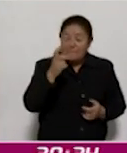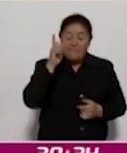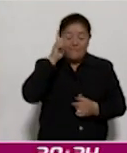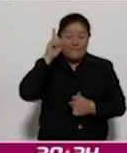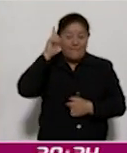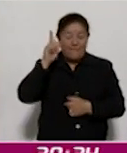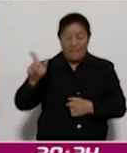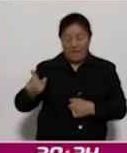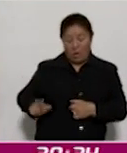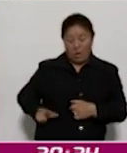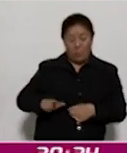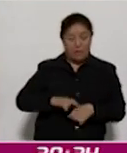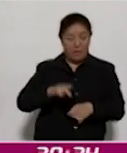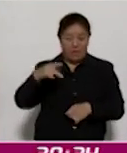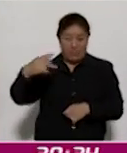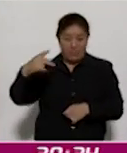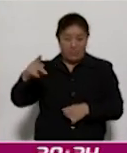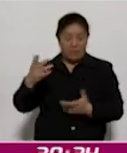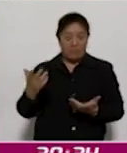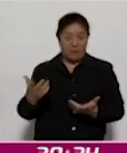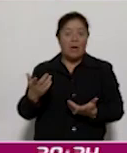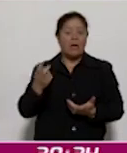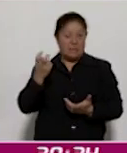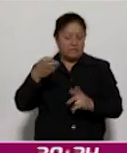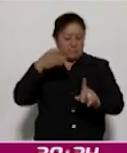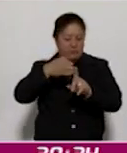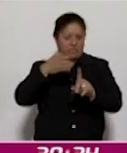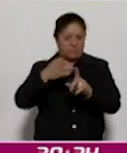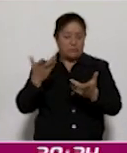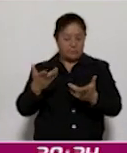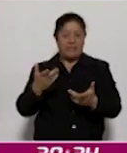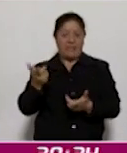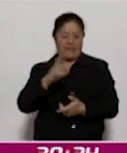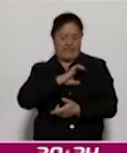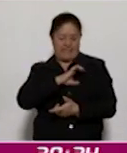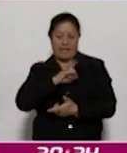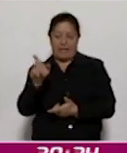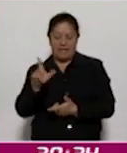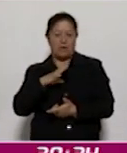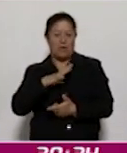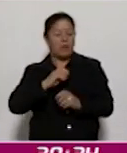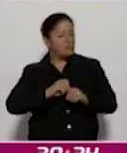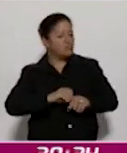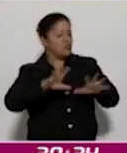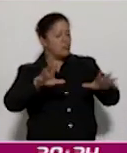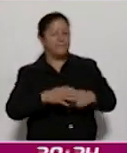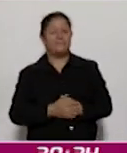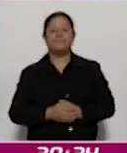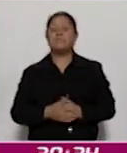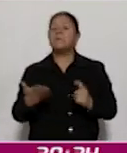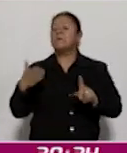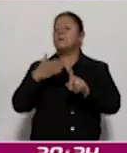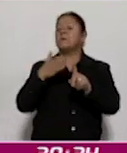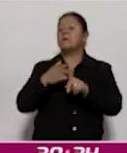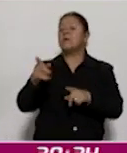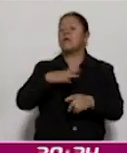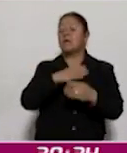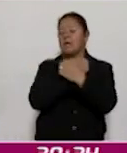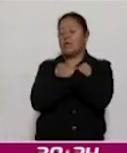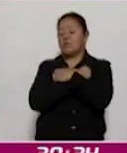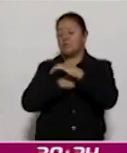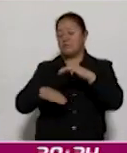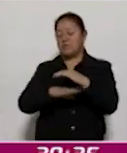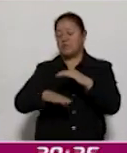en las políticas públicas del gobierno. Bueno, y por ejemplo, al respecto, las actividades que se realizan en educación básica, como son, por ejemplo, la